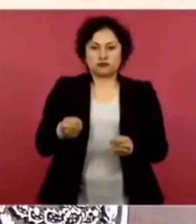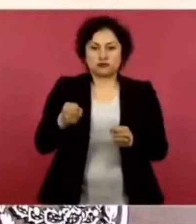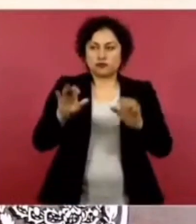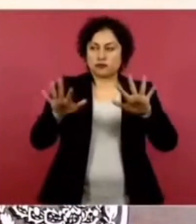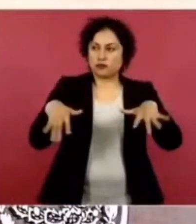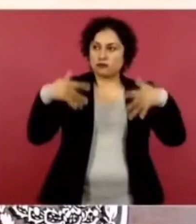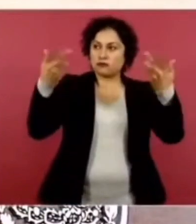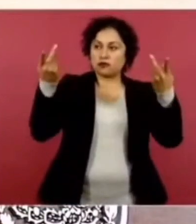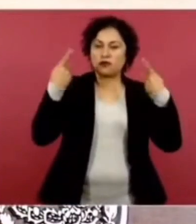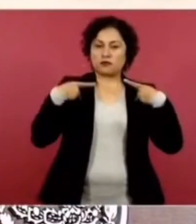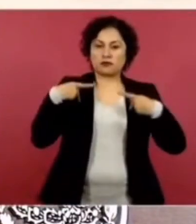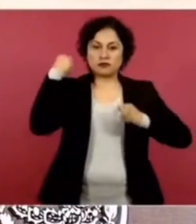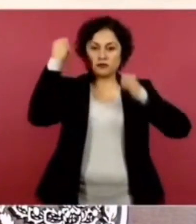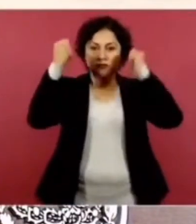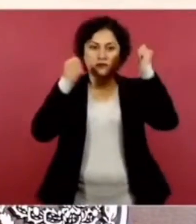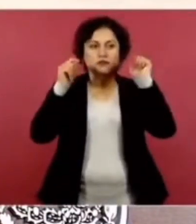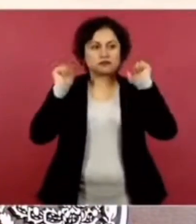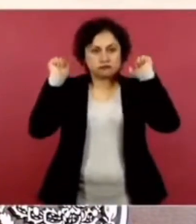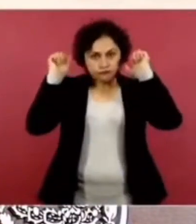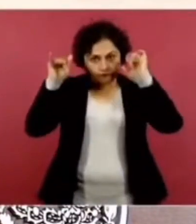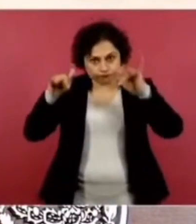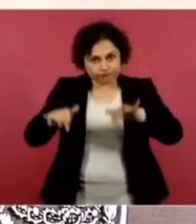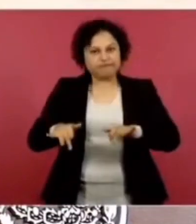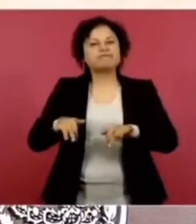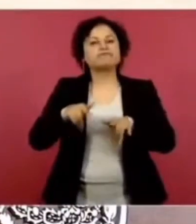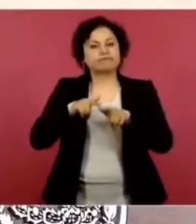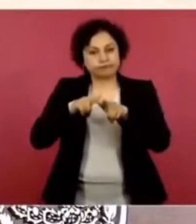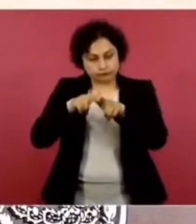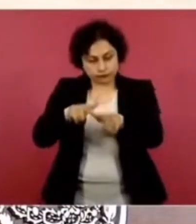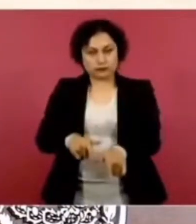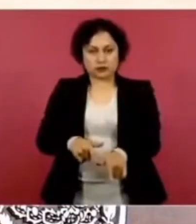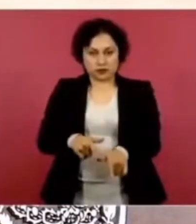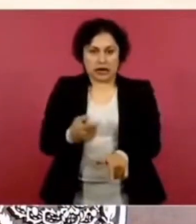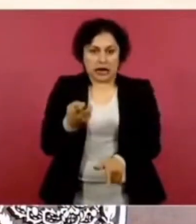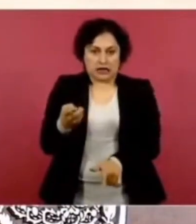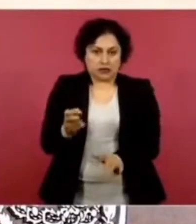Ya estamos trabajando en eso,